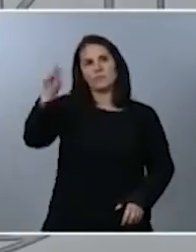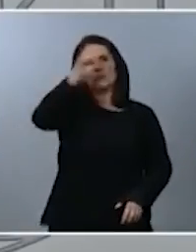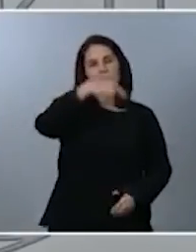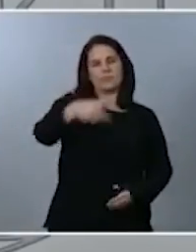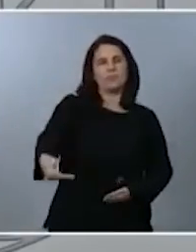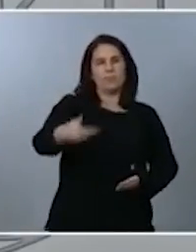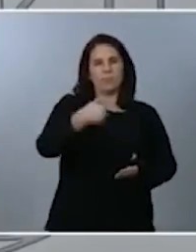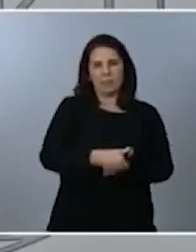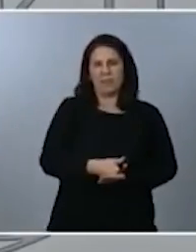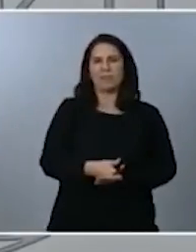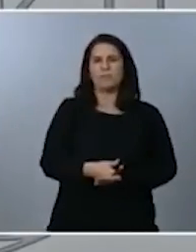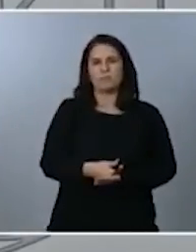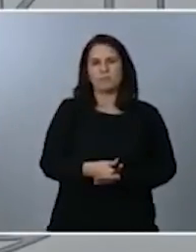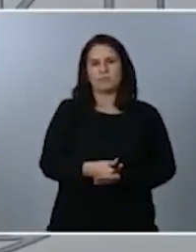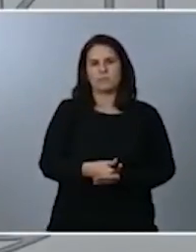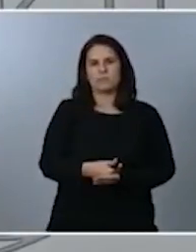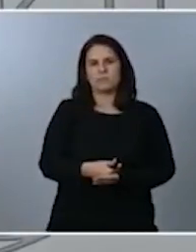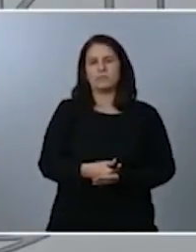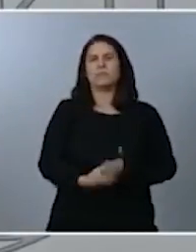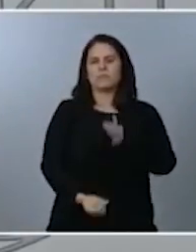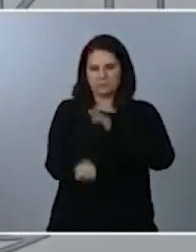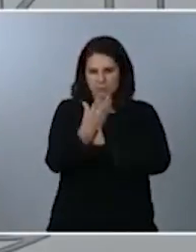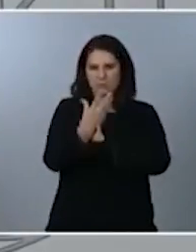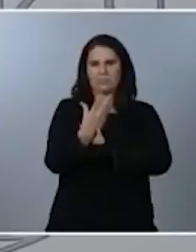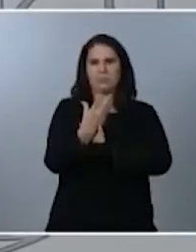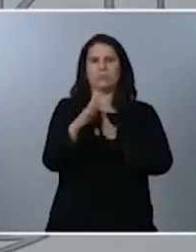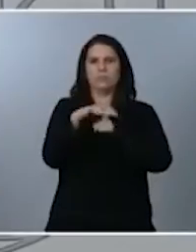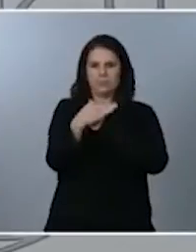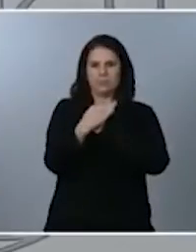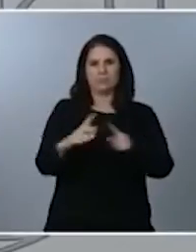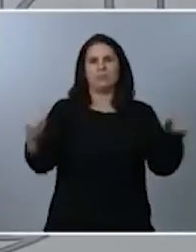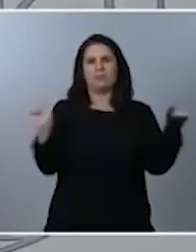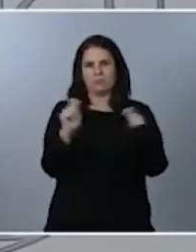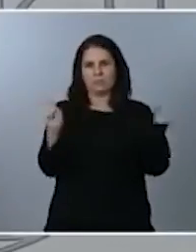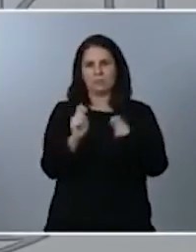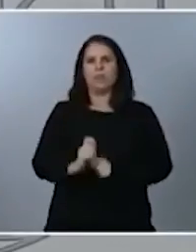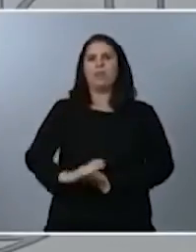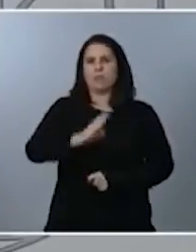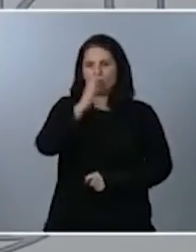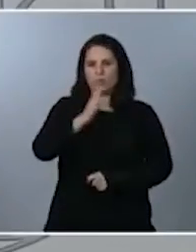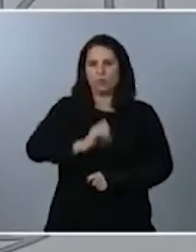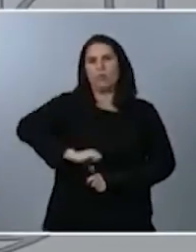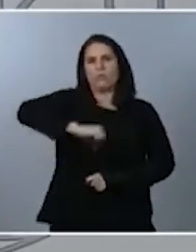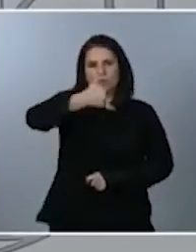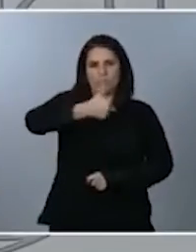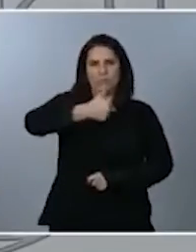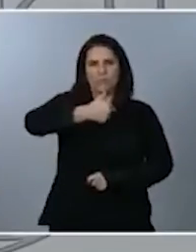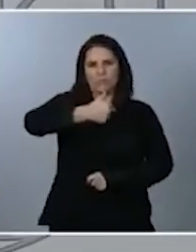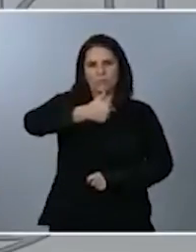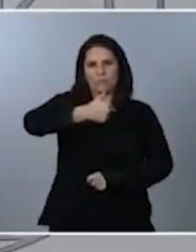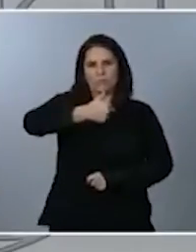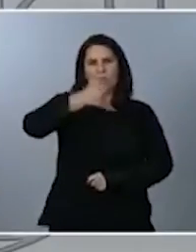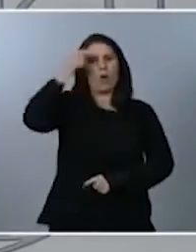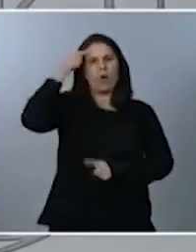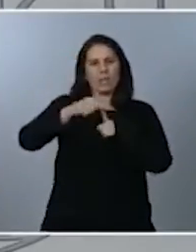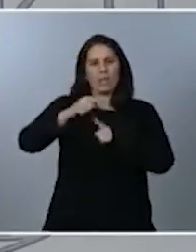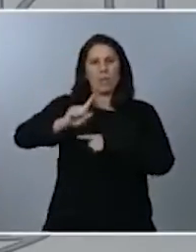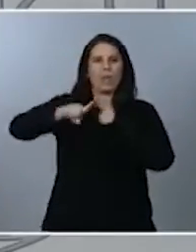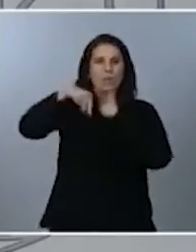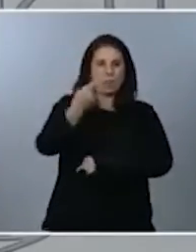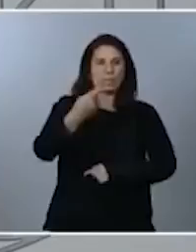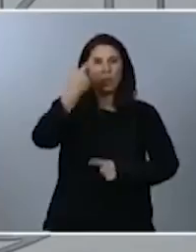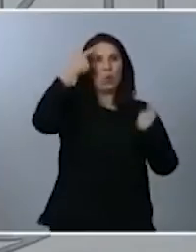pedido al ejecutivo activar este mecanismo para que ellos puedan dictar las restricciones que se